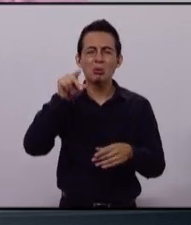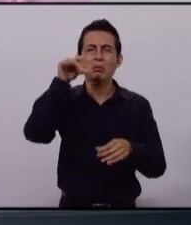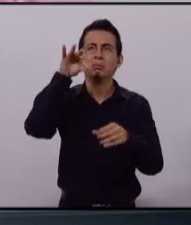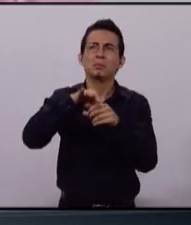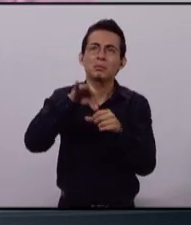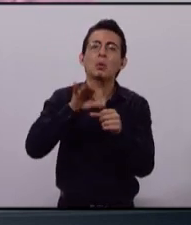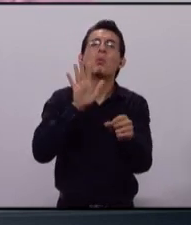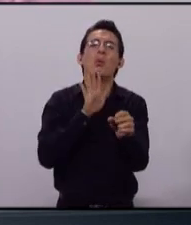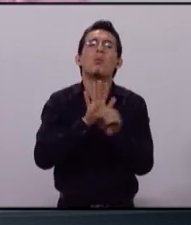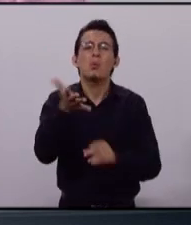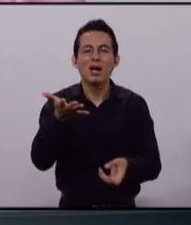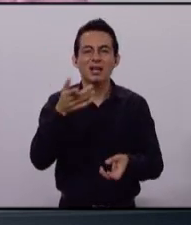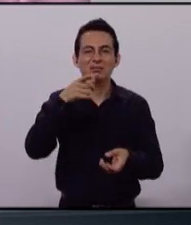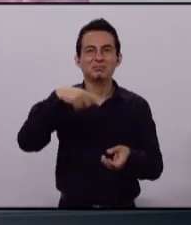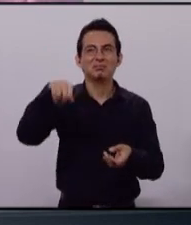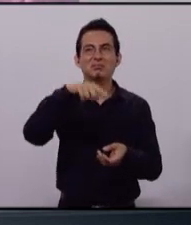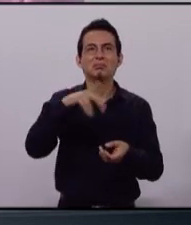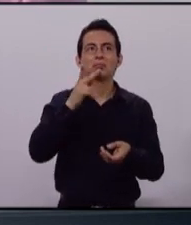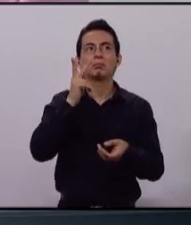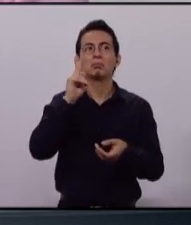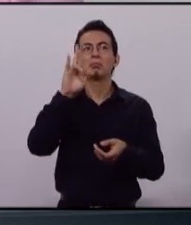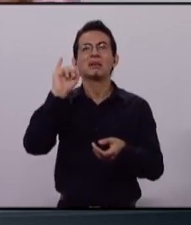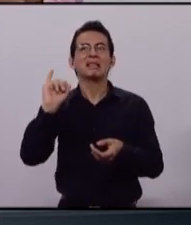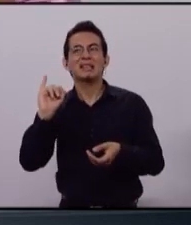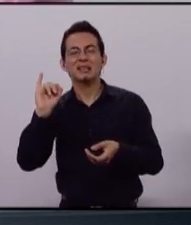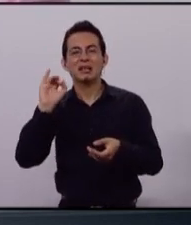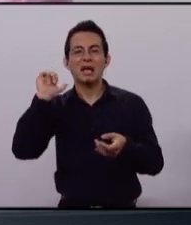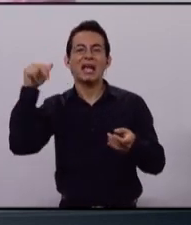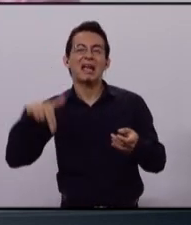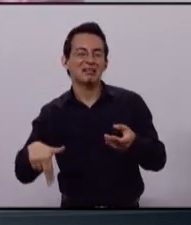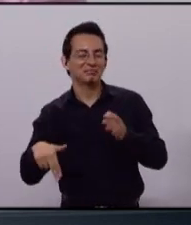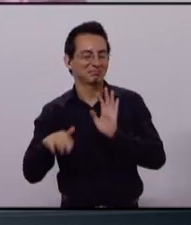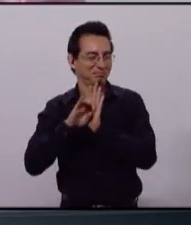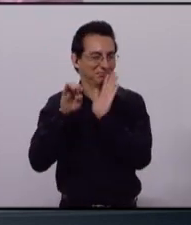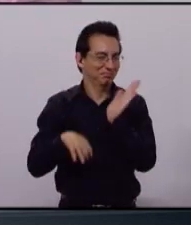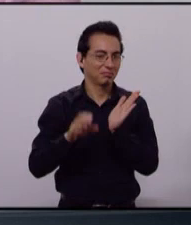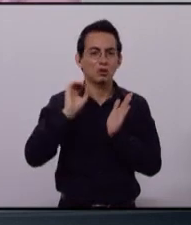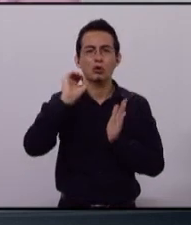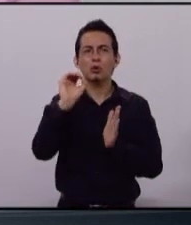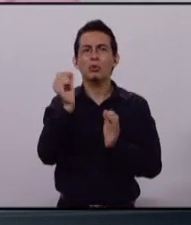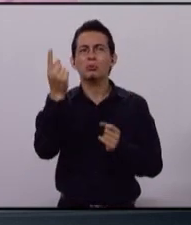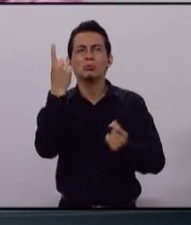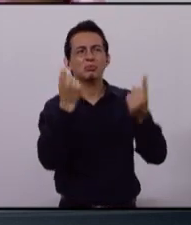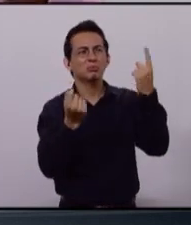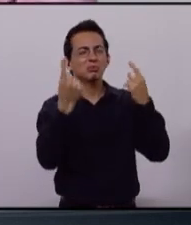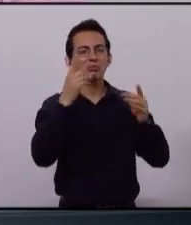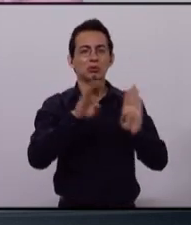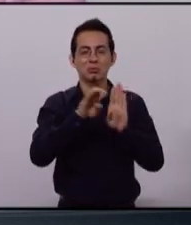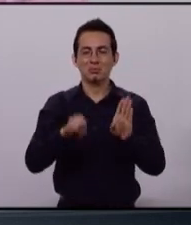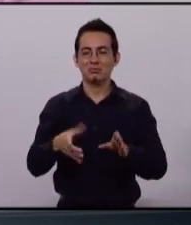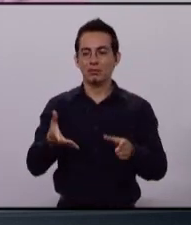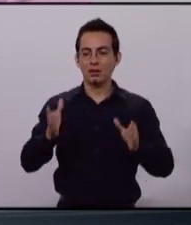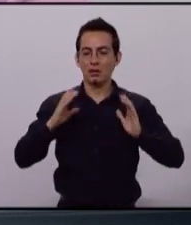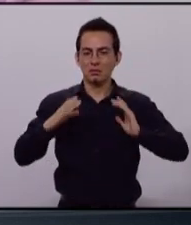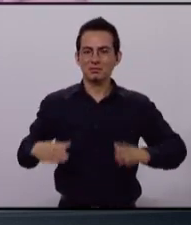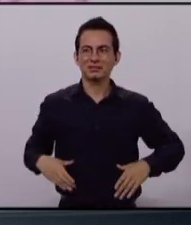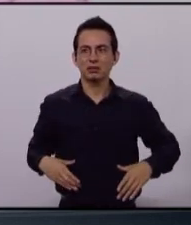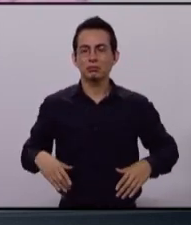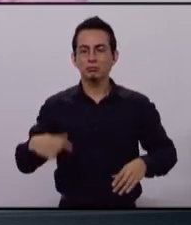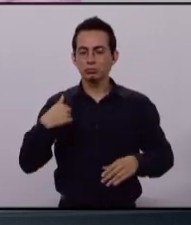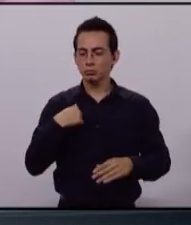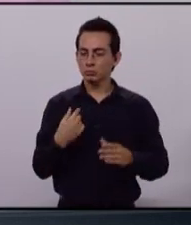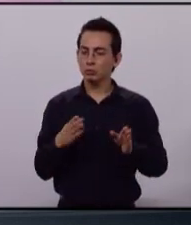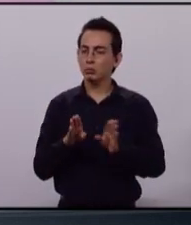aquellos que se dicen PRIAN y por otros aquellos que vienen con una camisa de ciudadanos